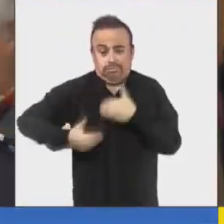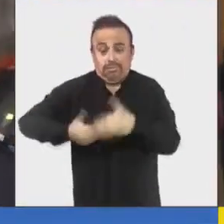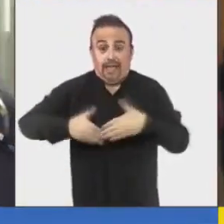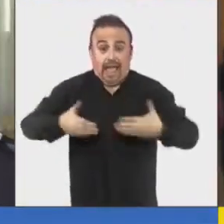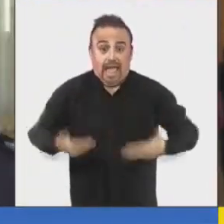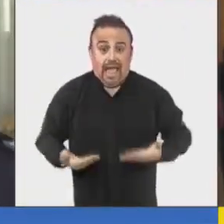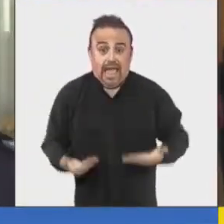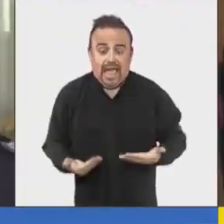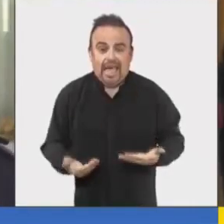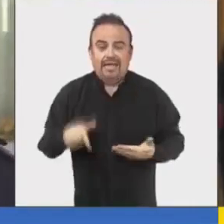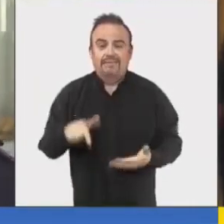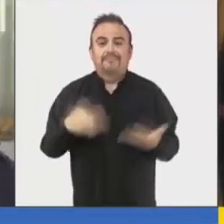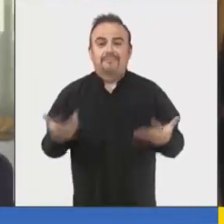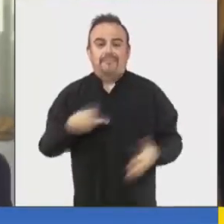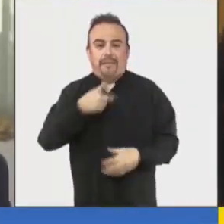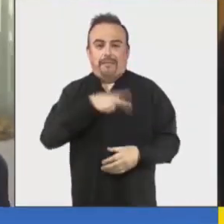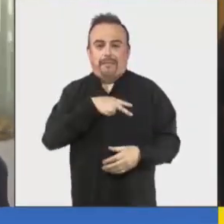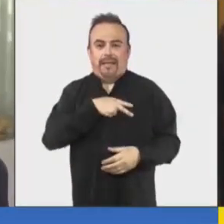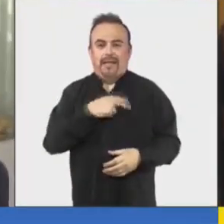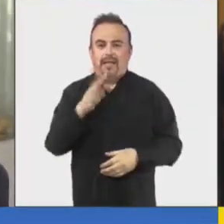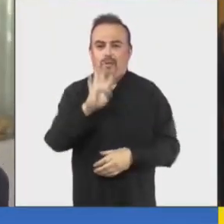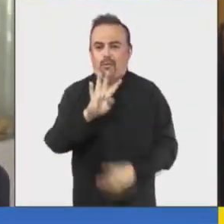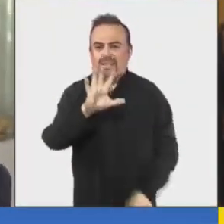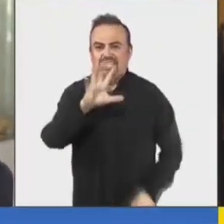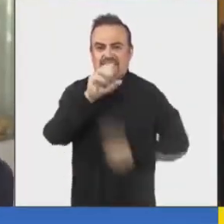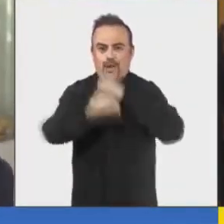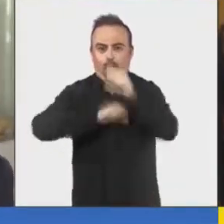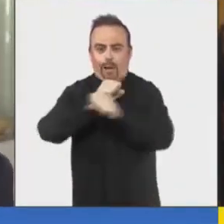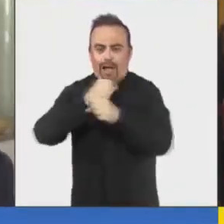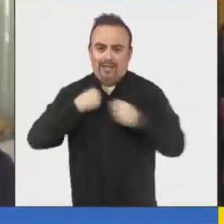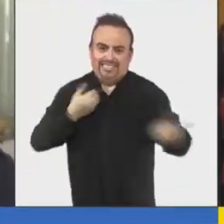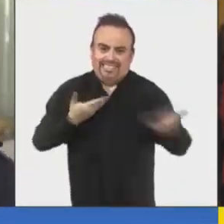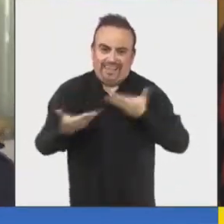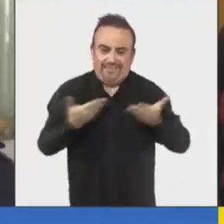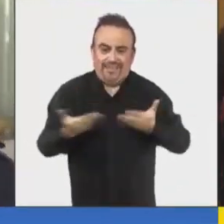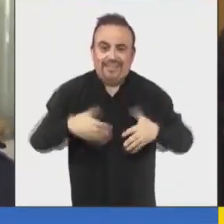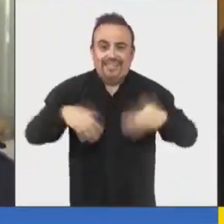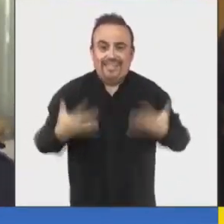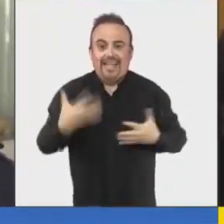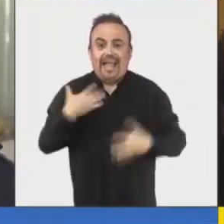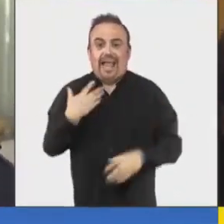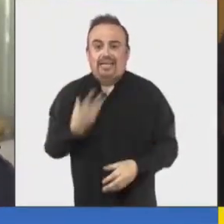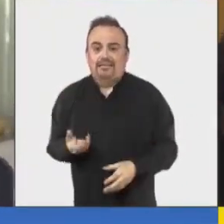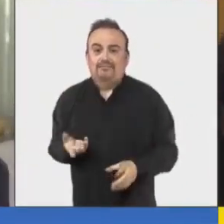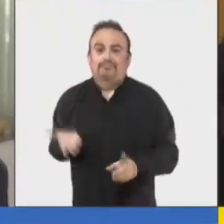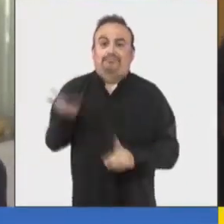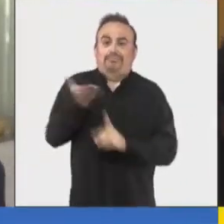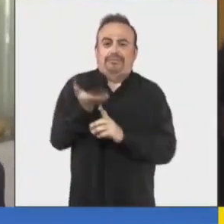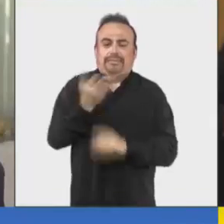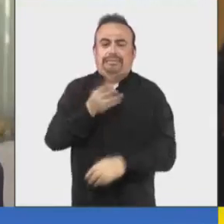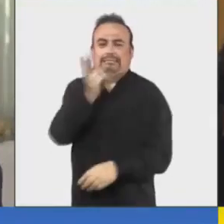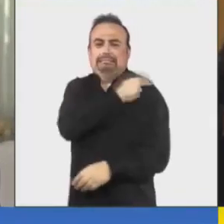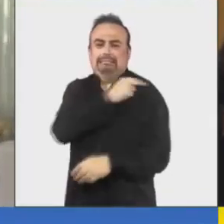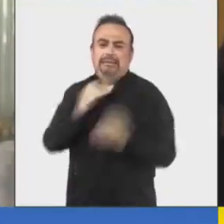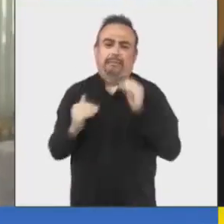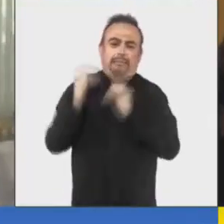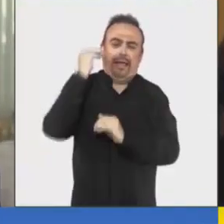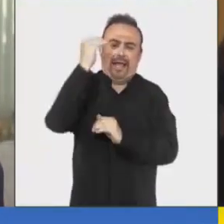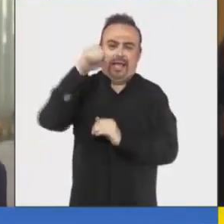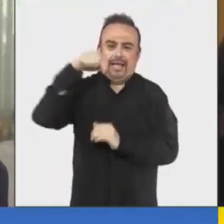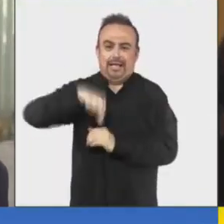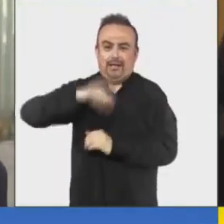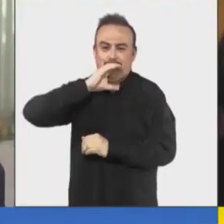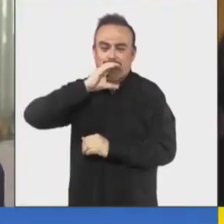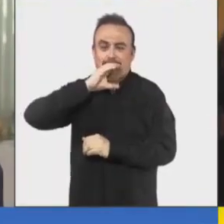encuentro que recibo el premio por 45 años de servicio y además soy ascendido al ente máximo del Cuerpo de Bomberos de Concepción,